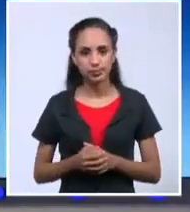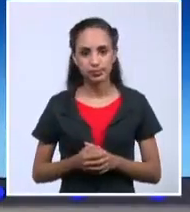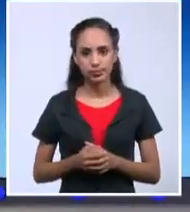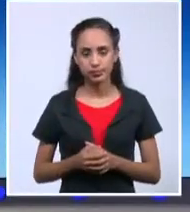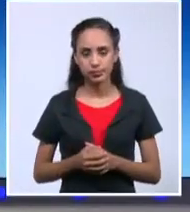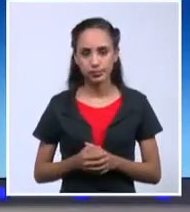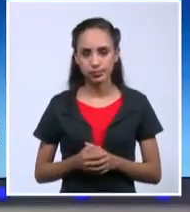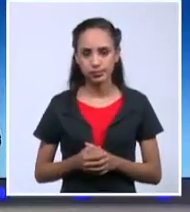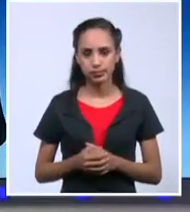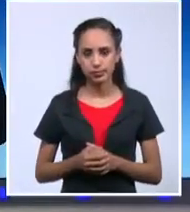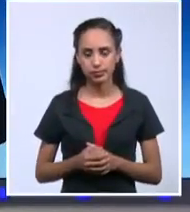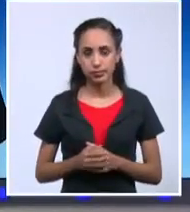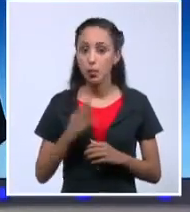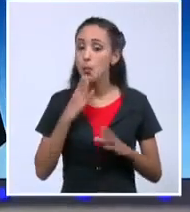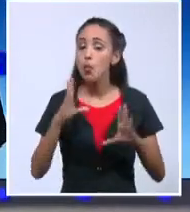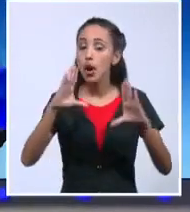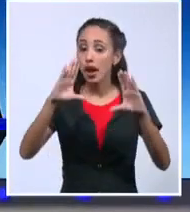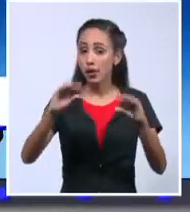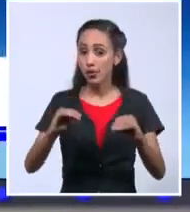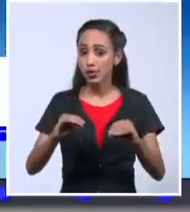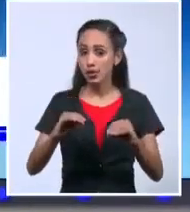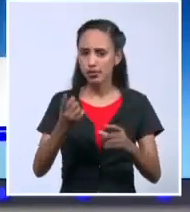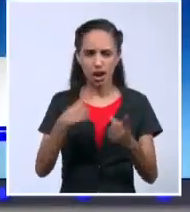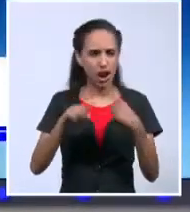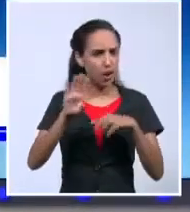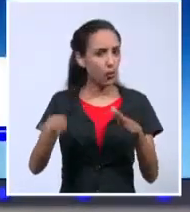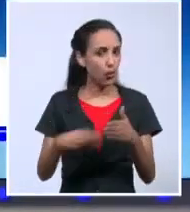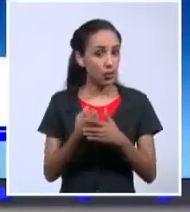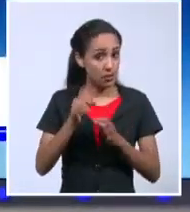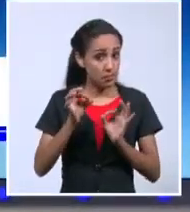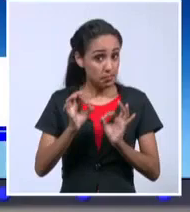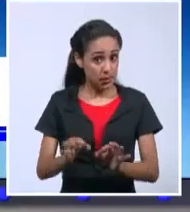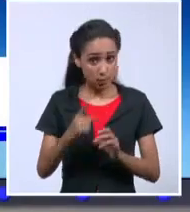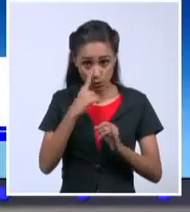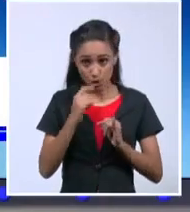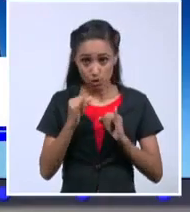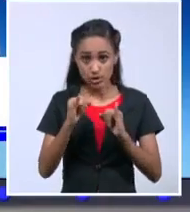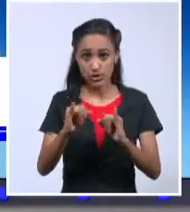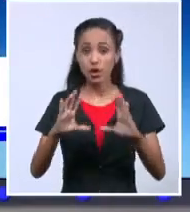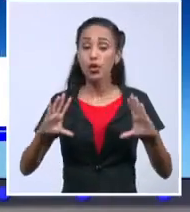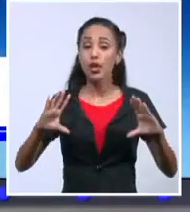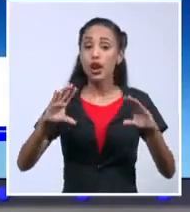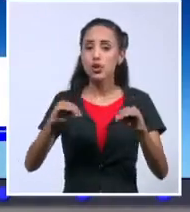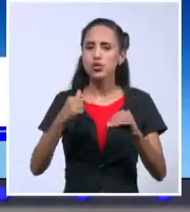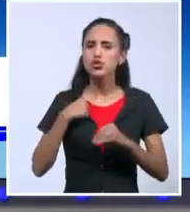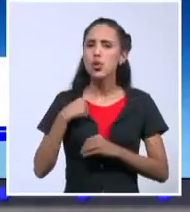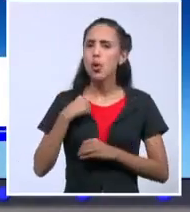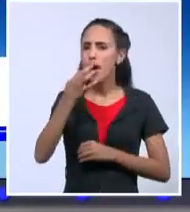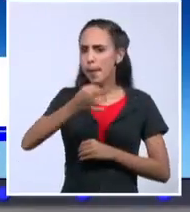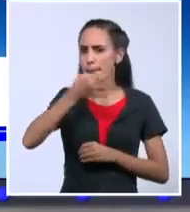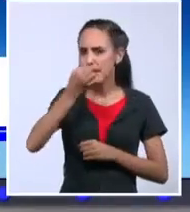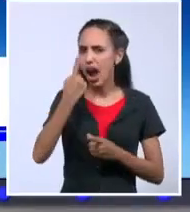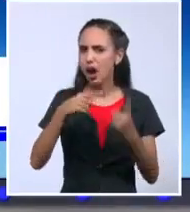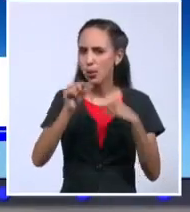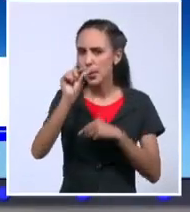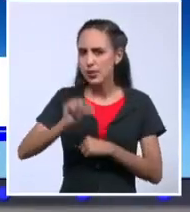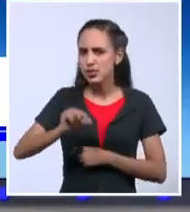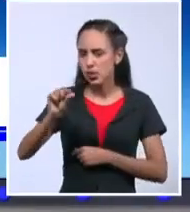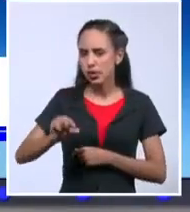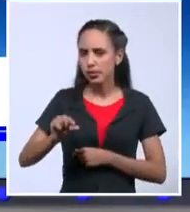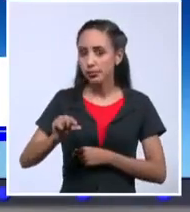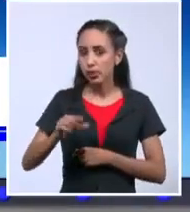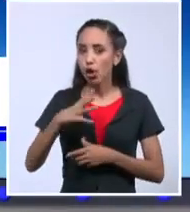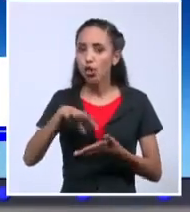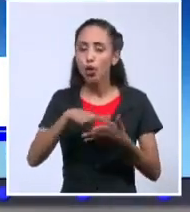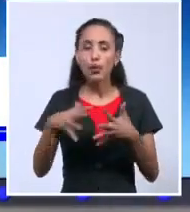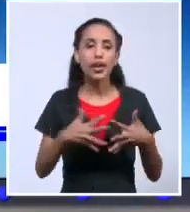Sí, saludos, buenas noches. Hace algunos días en este propio segmento de la emisión estelar les hablé de alguien, alguien que desde la Florida